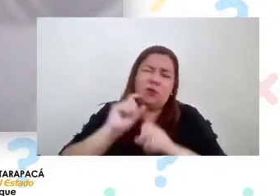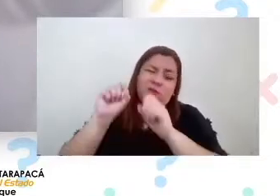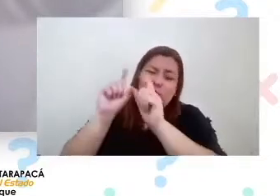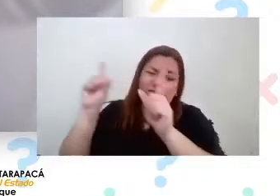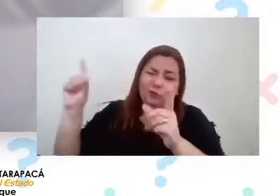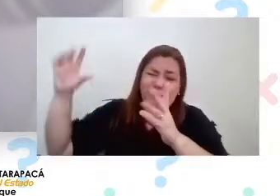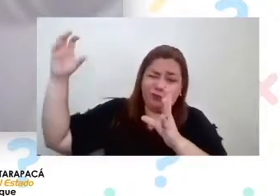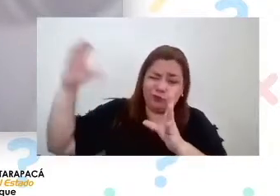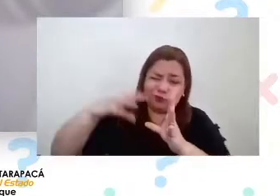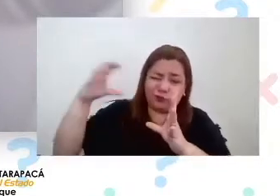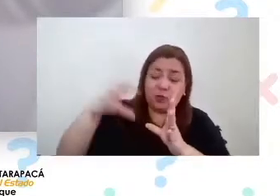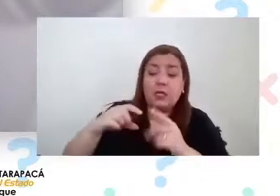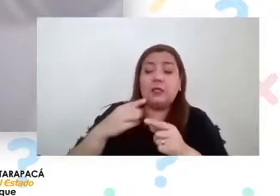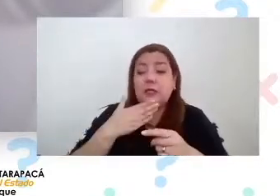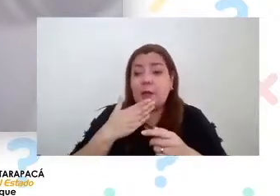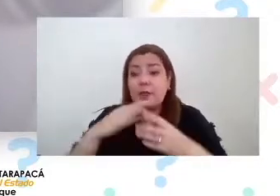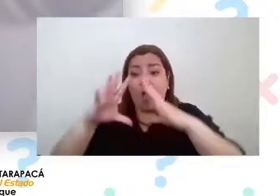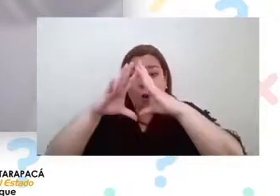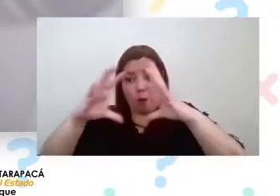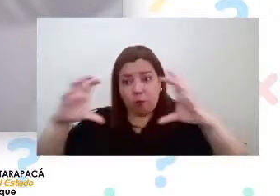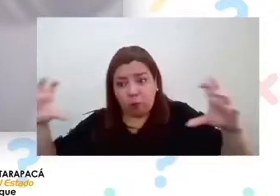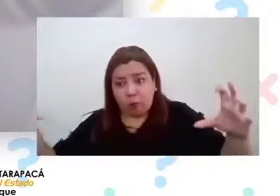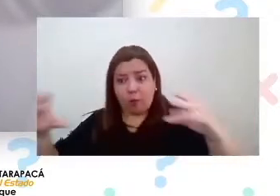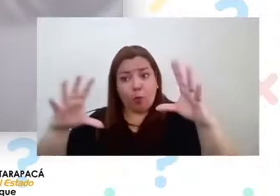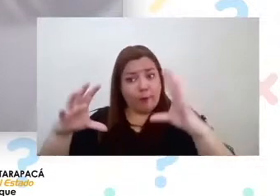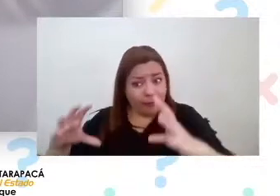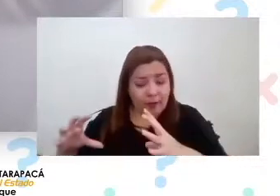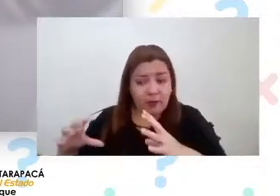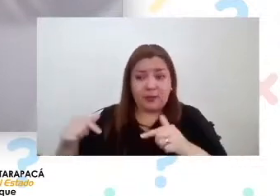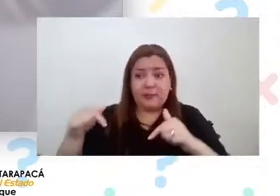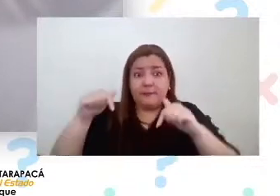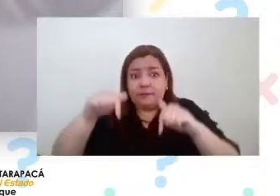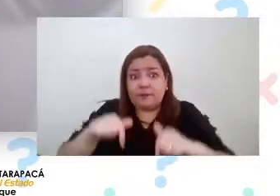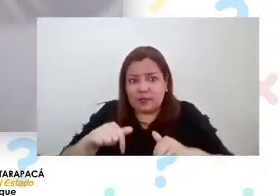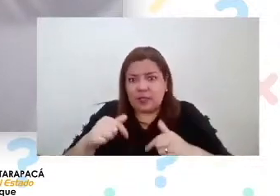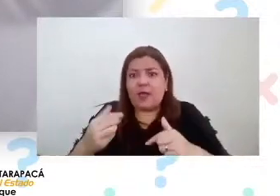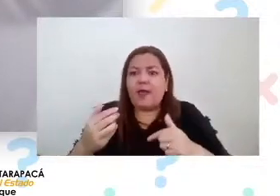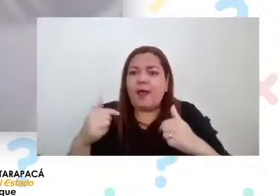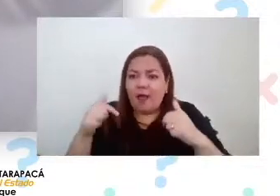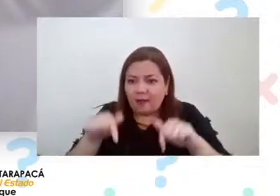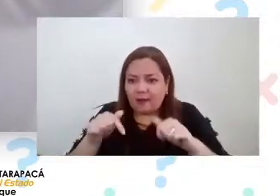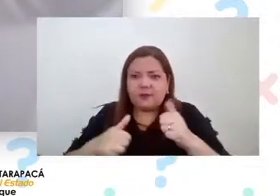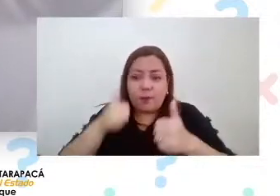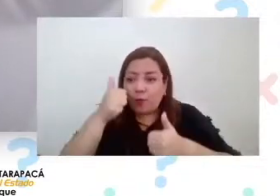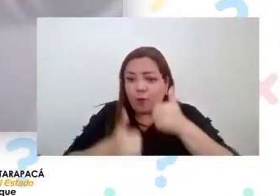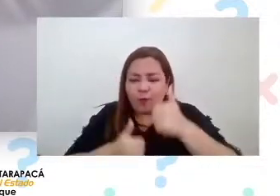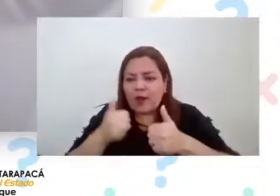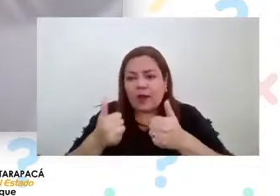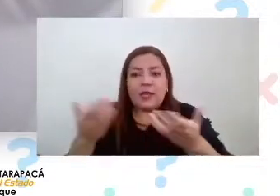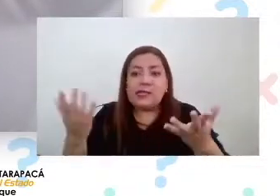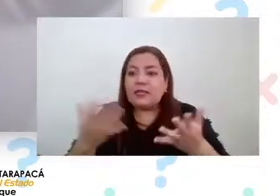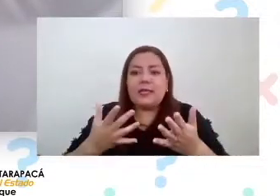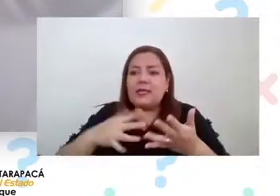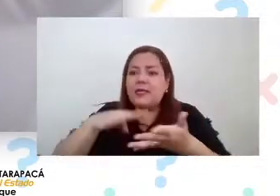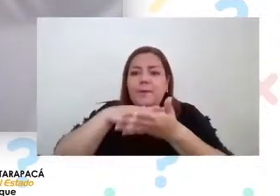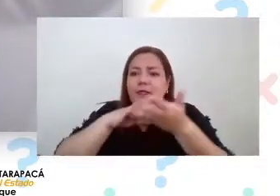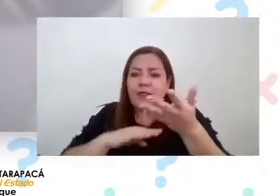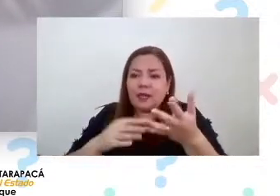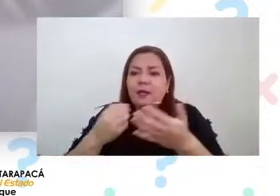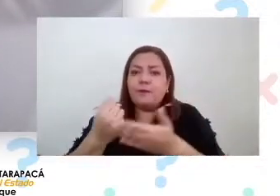harta humedad el ver qué tipo de materiales nos sirven para poder construir